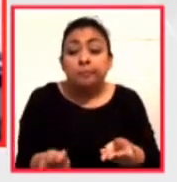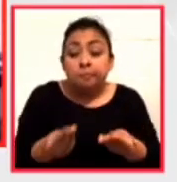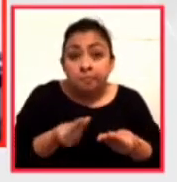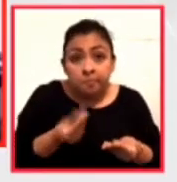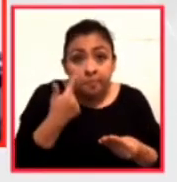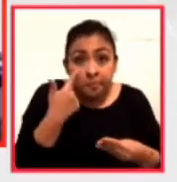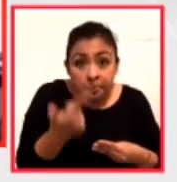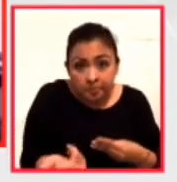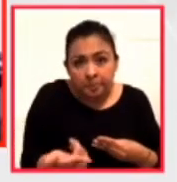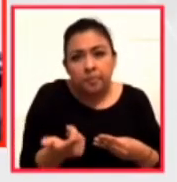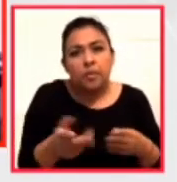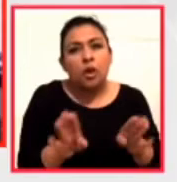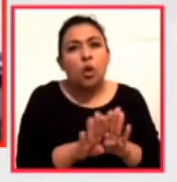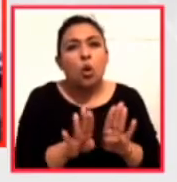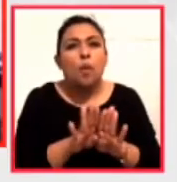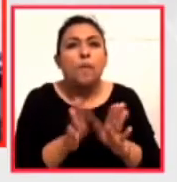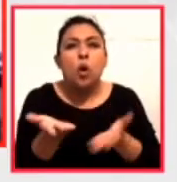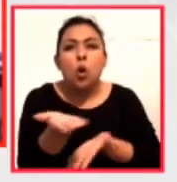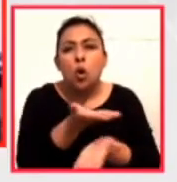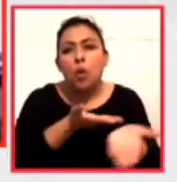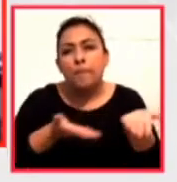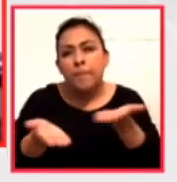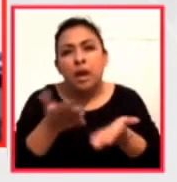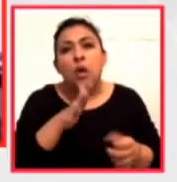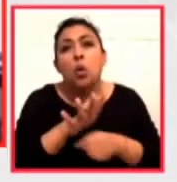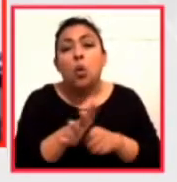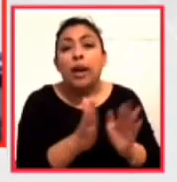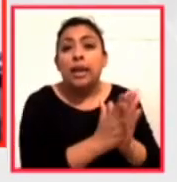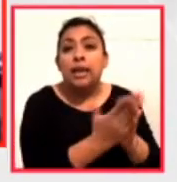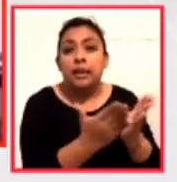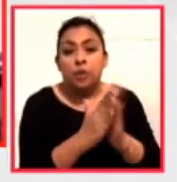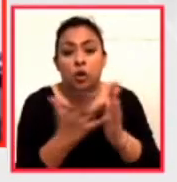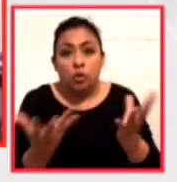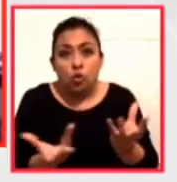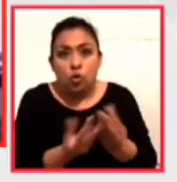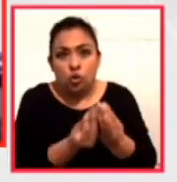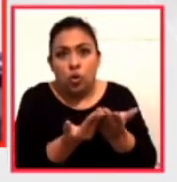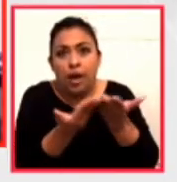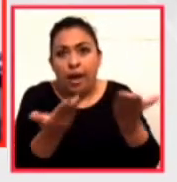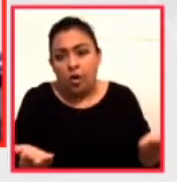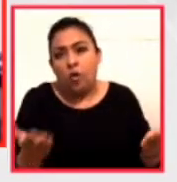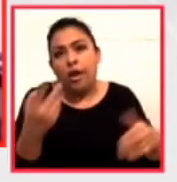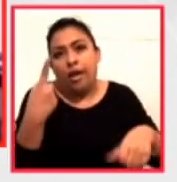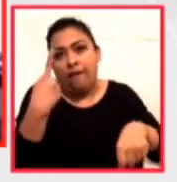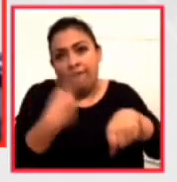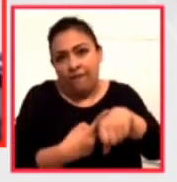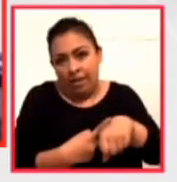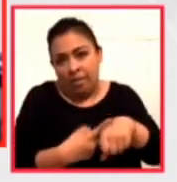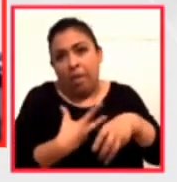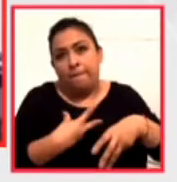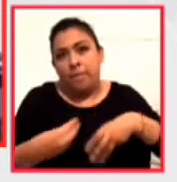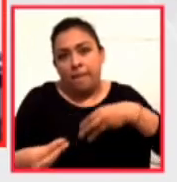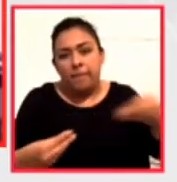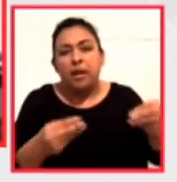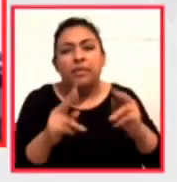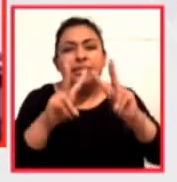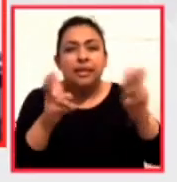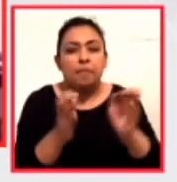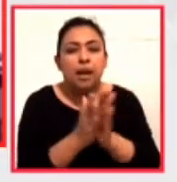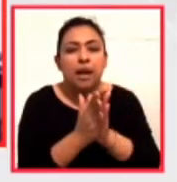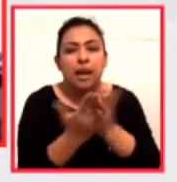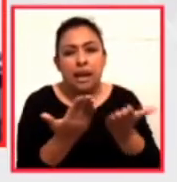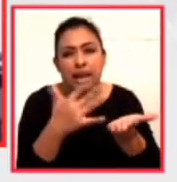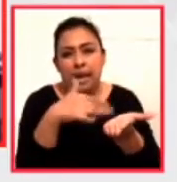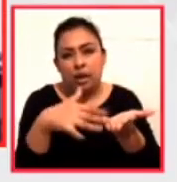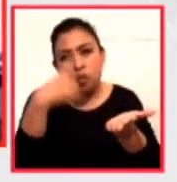nos comparten cuáles son los libros que los están acompañados ahora en la pandemia. Se llama Lecturas para sobrevivir y